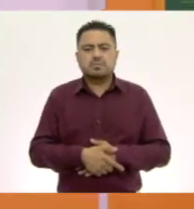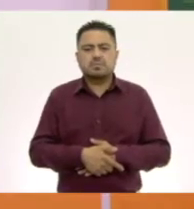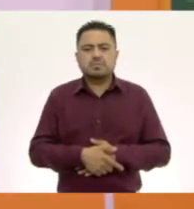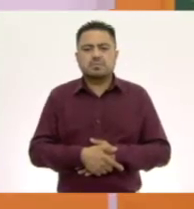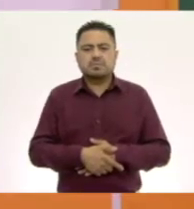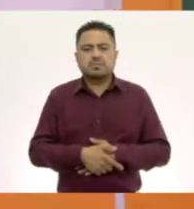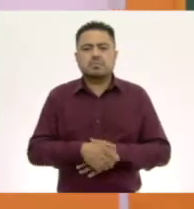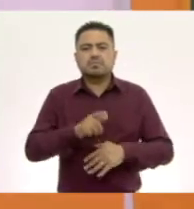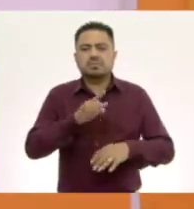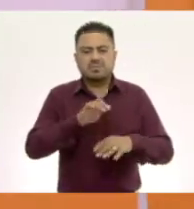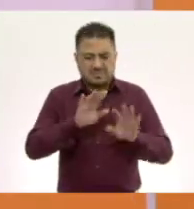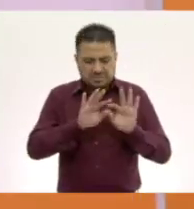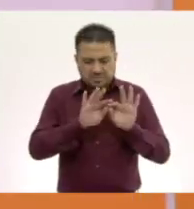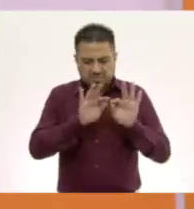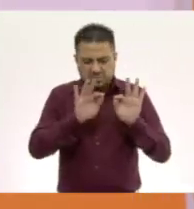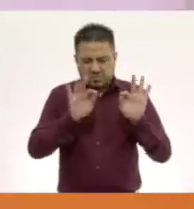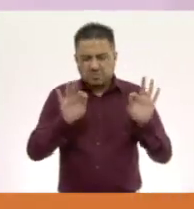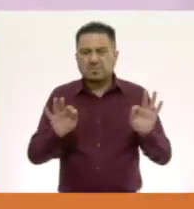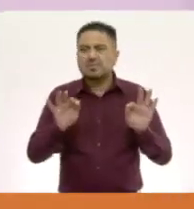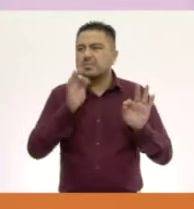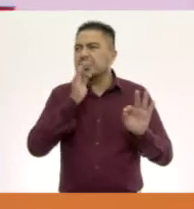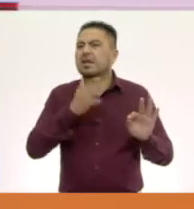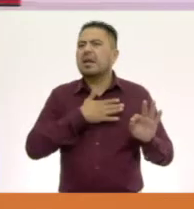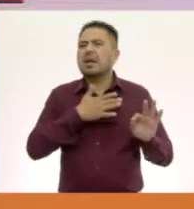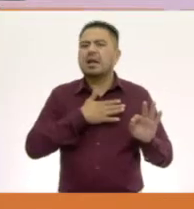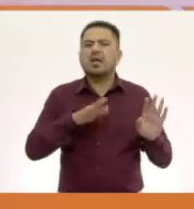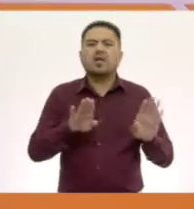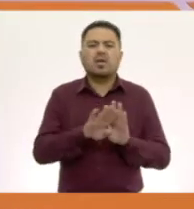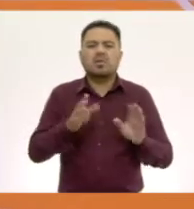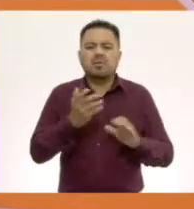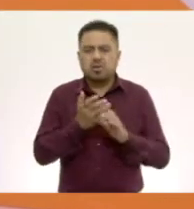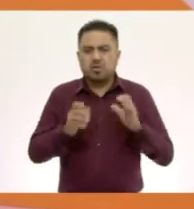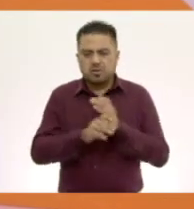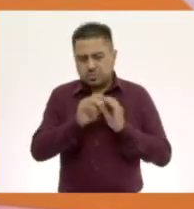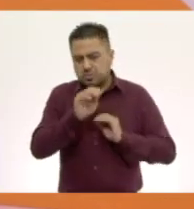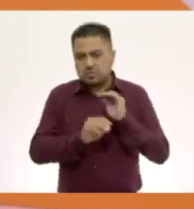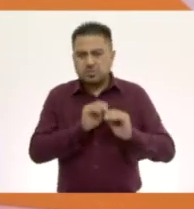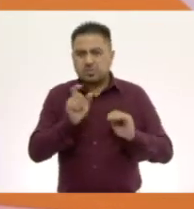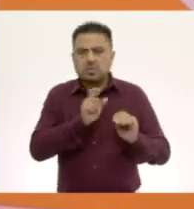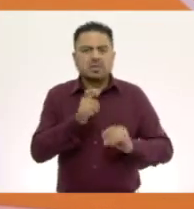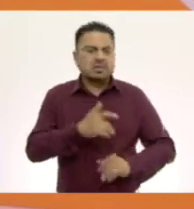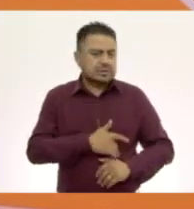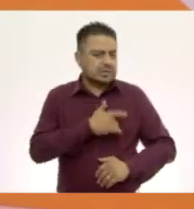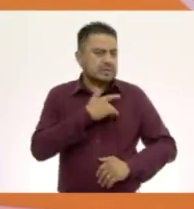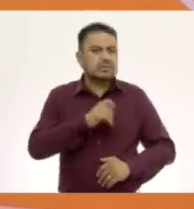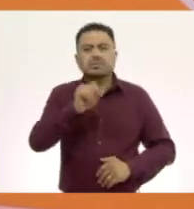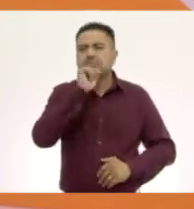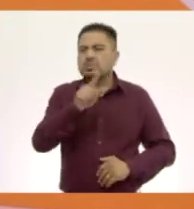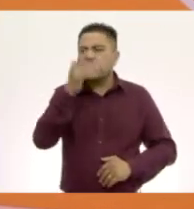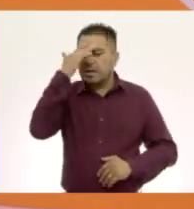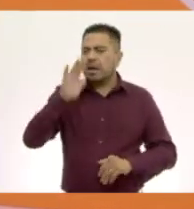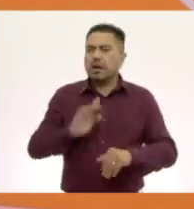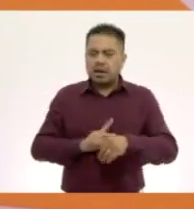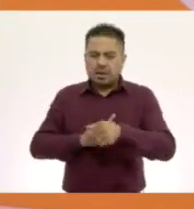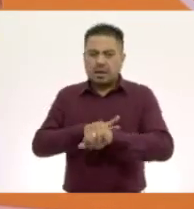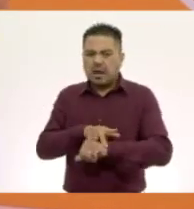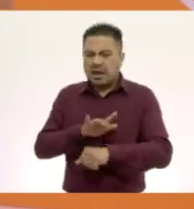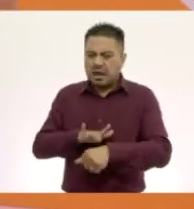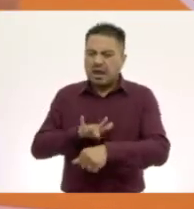Las texturas nos dicen cómo son las cosas. Cuando las sentimos podemos saber la textura.